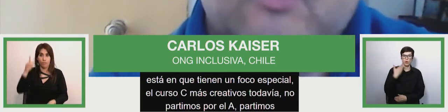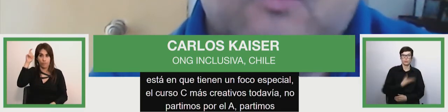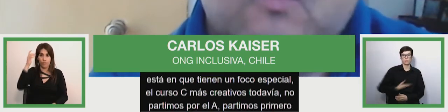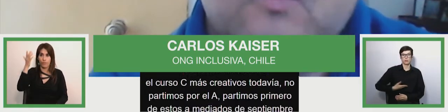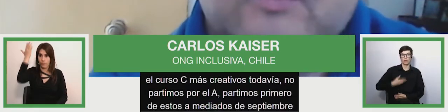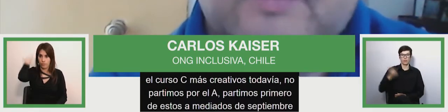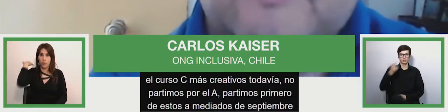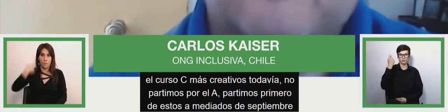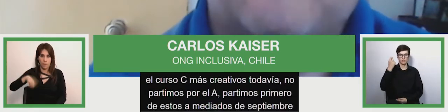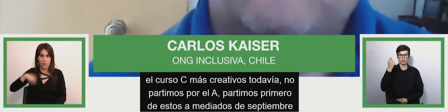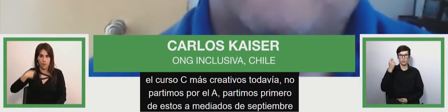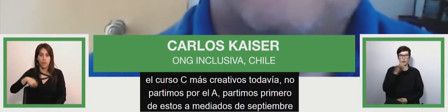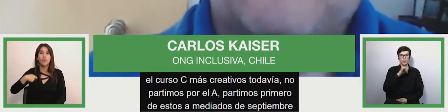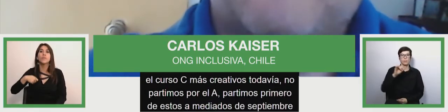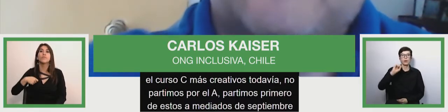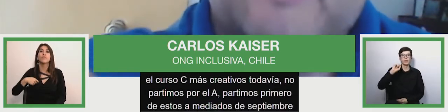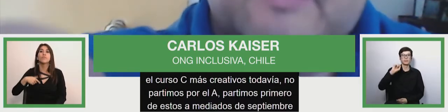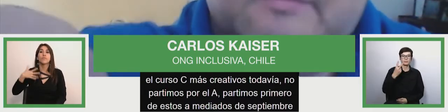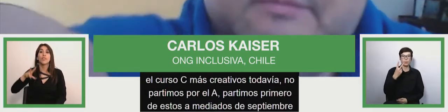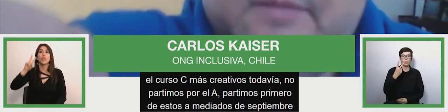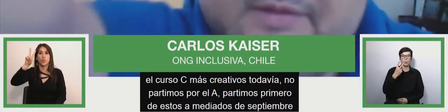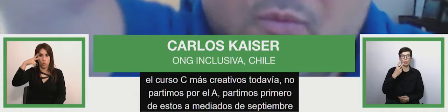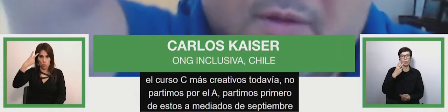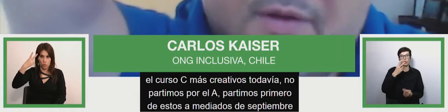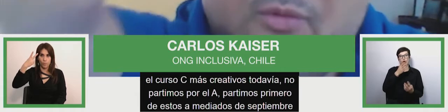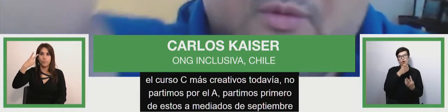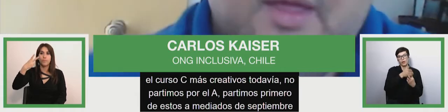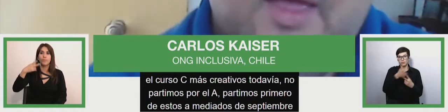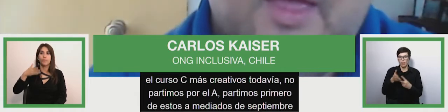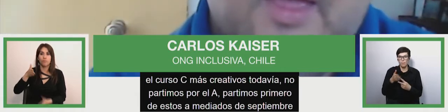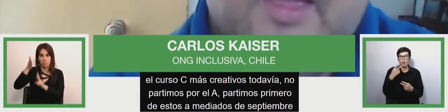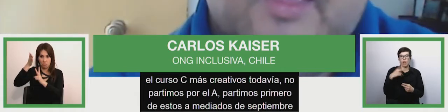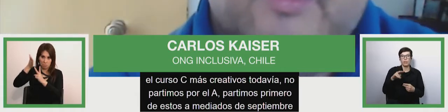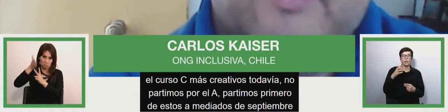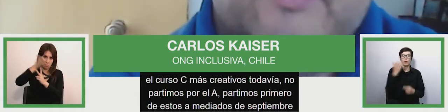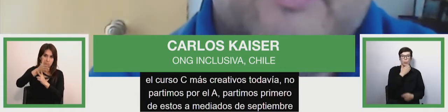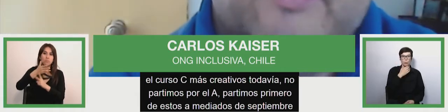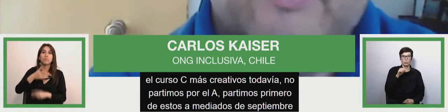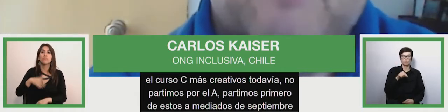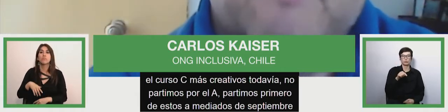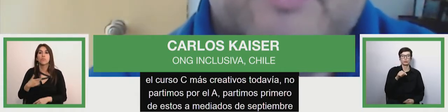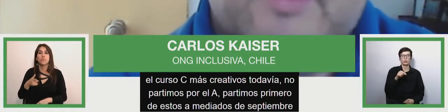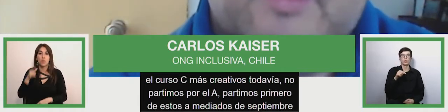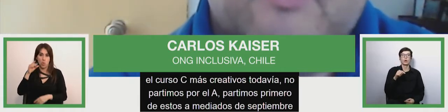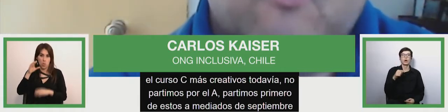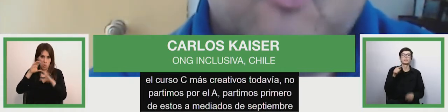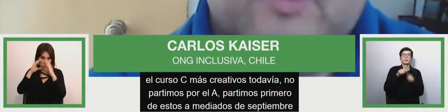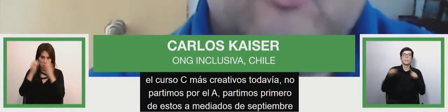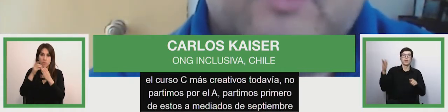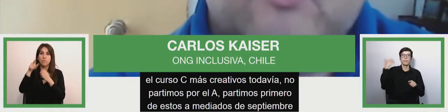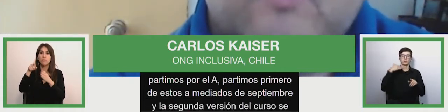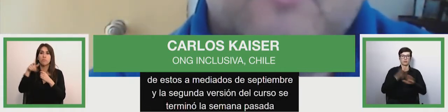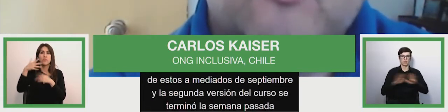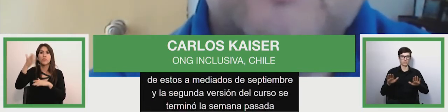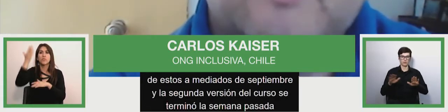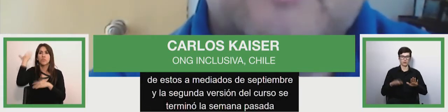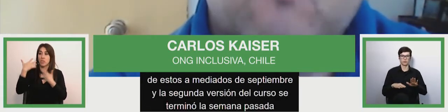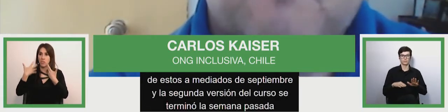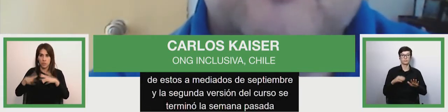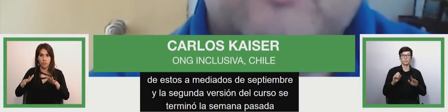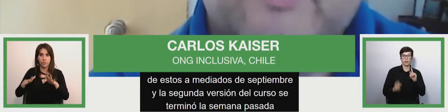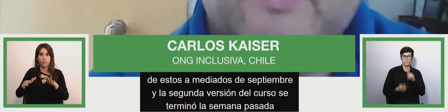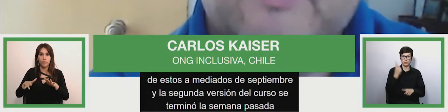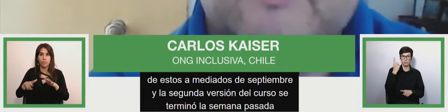versión del curso C se terminó la semana pasada la segunda versión en la primera convocatoria tuvimos 201